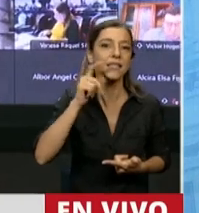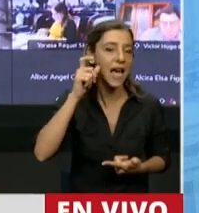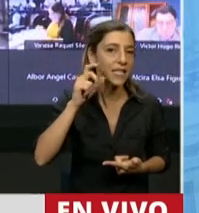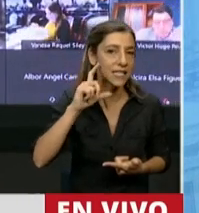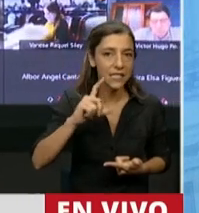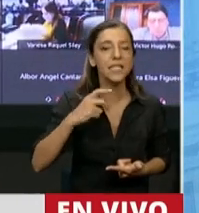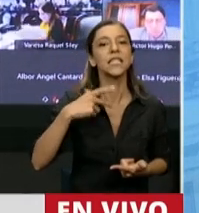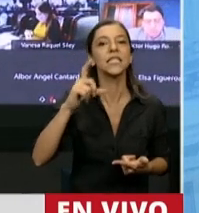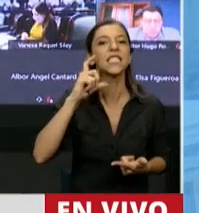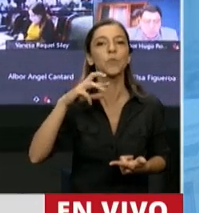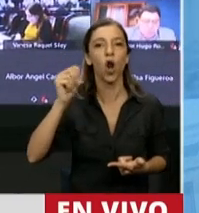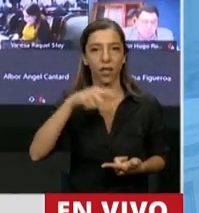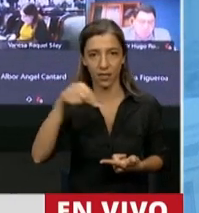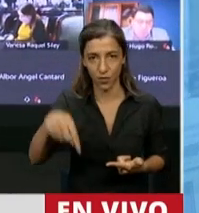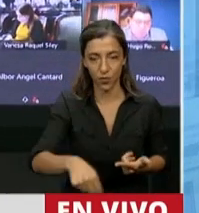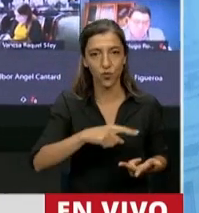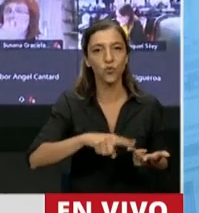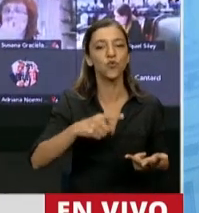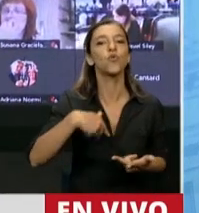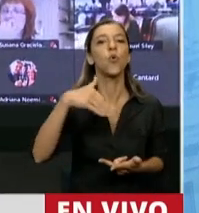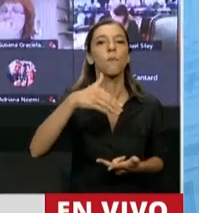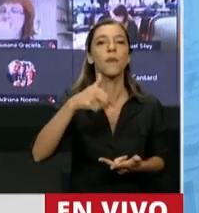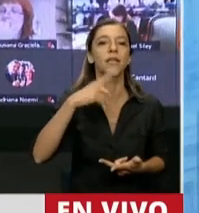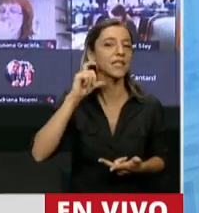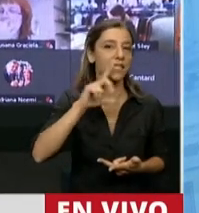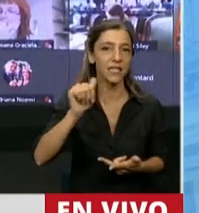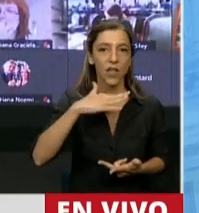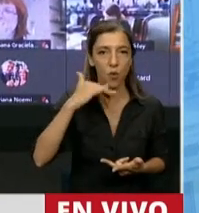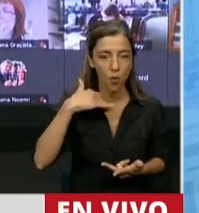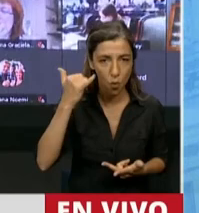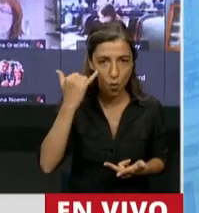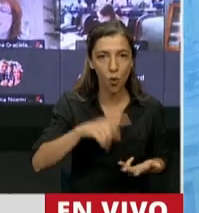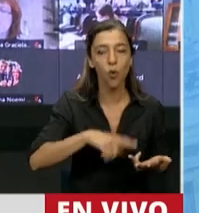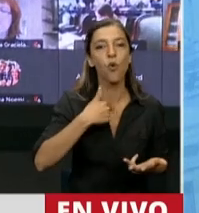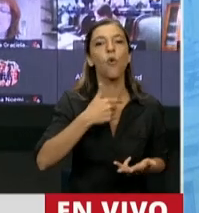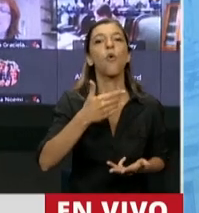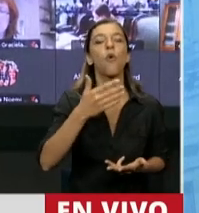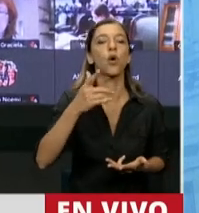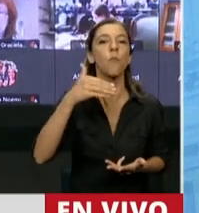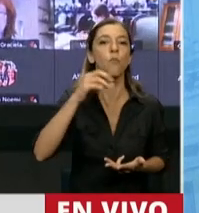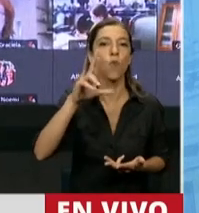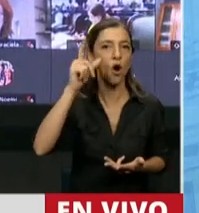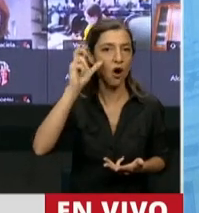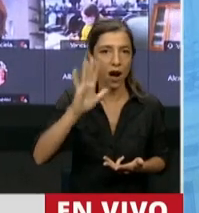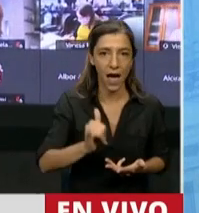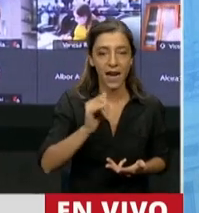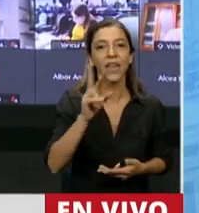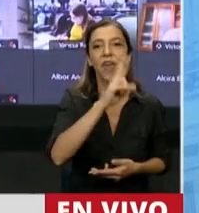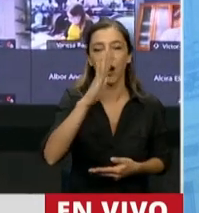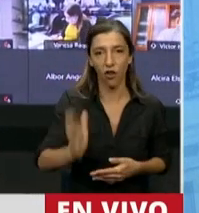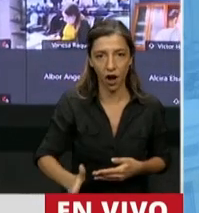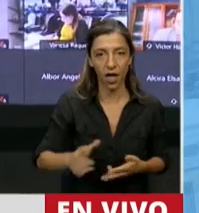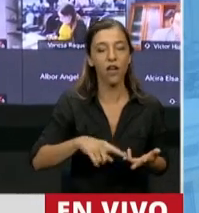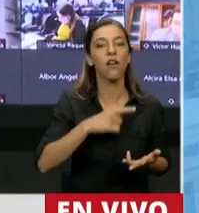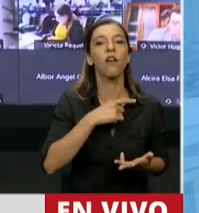Alberto De Luca de Ciudad de Buenos Aires, Ramón Mancilla de Jujuy, Hilda Chávez de Morales de General Fernández Oro, Río Negro, Oscar Alderete de